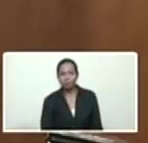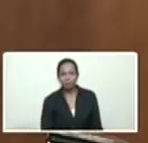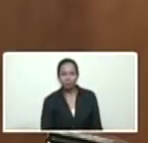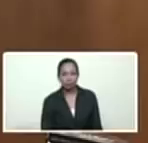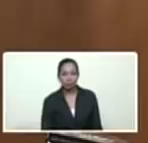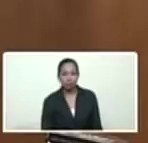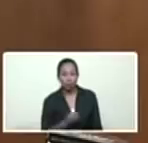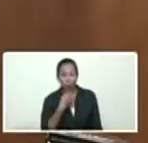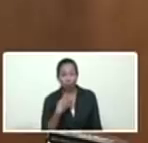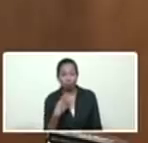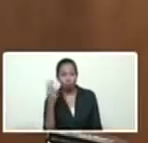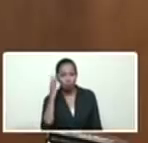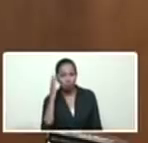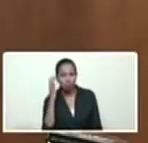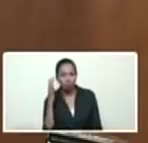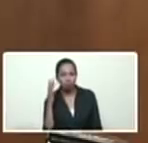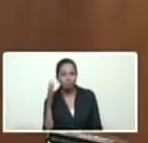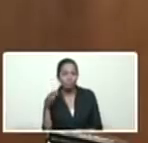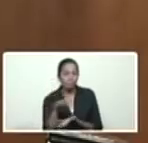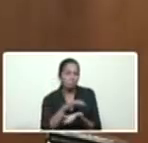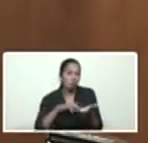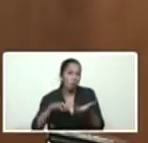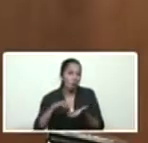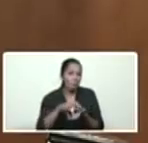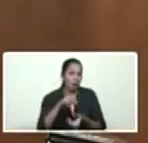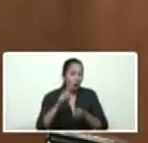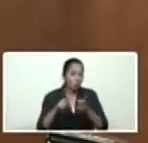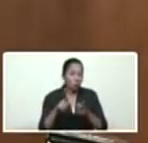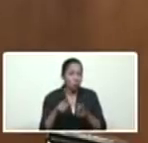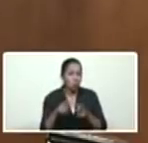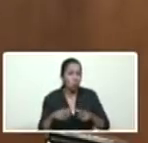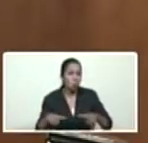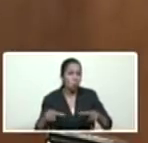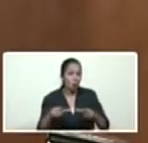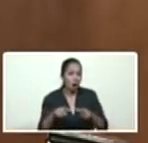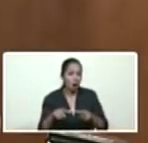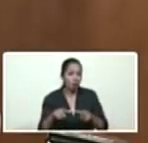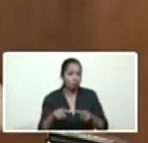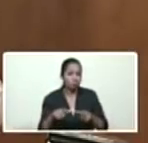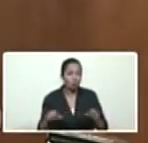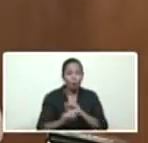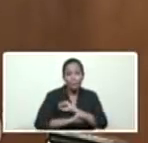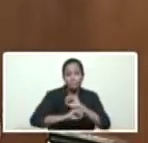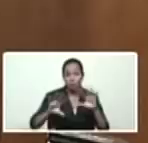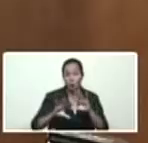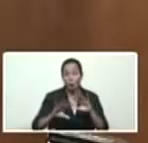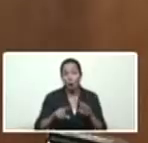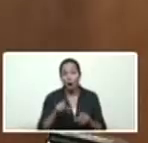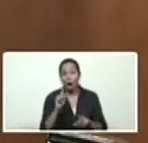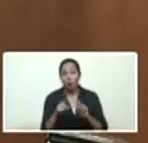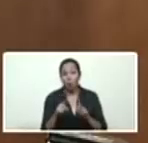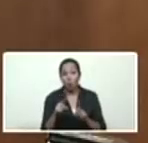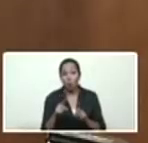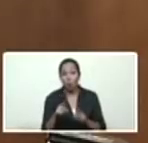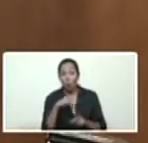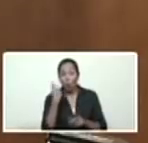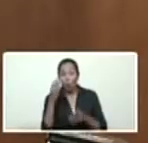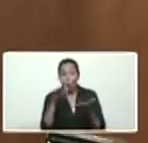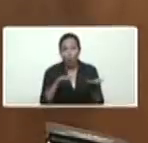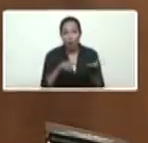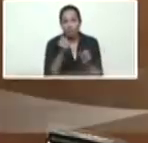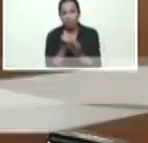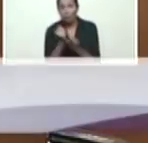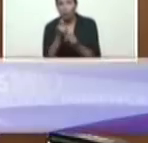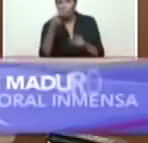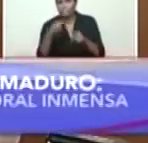bueno, sabiendo estos problemas, fíjense, se explotó por allá una de las líneas de conexión, así nos matan unos trabajadores, gracias a Dios están